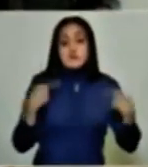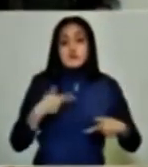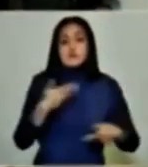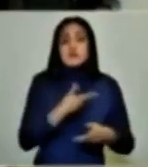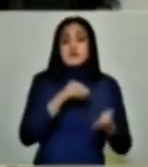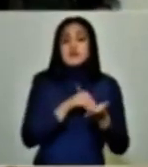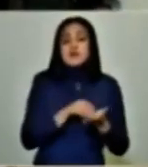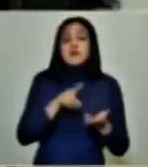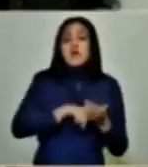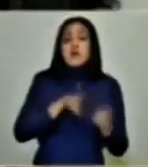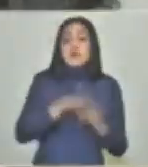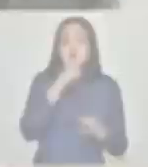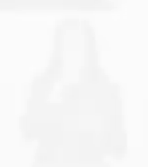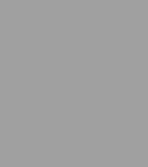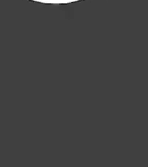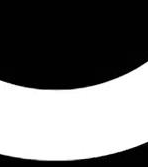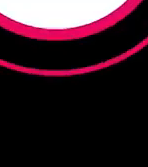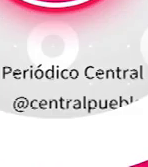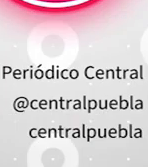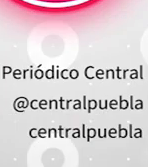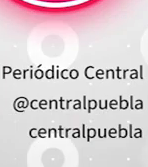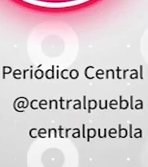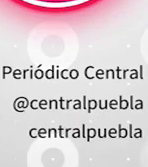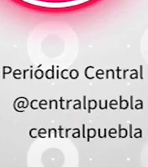tenga los servicios, como usted lo ha instruido. Gracias.